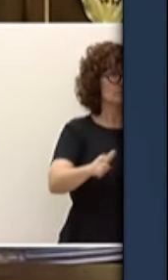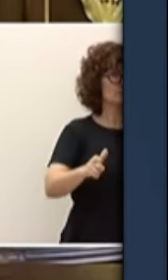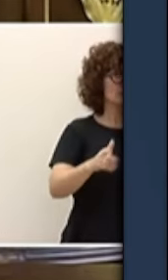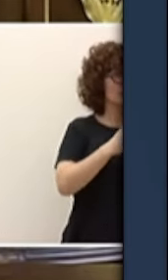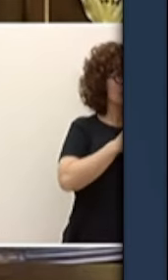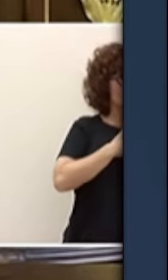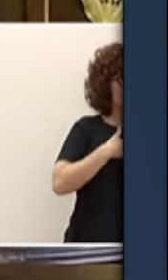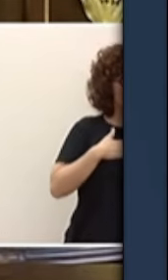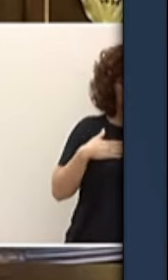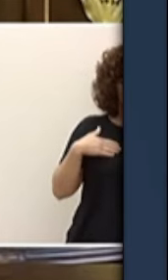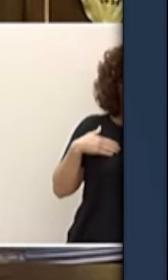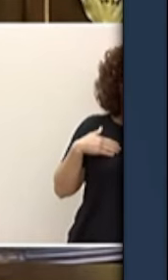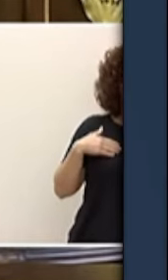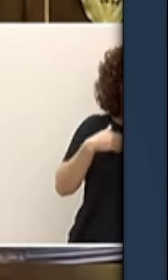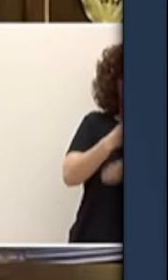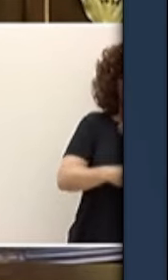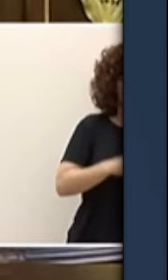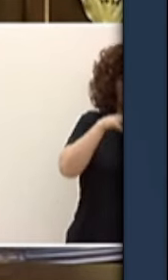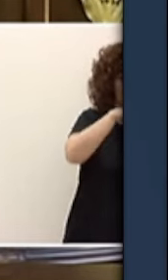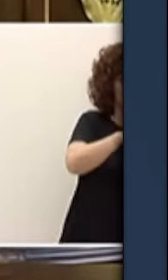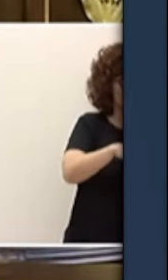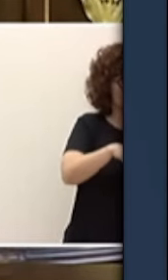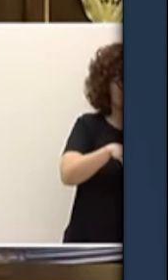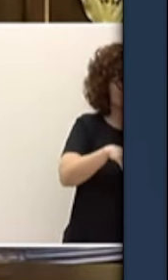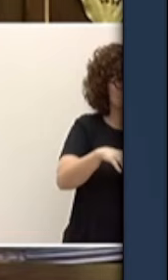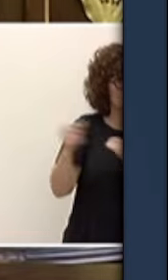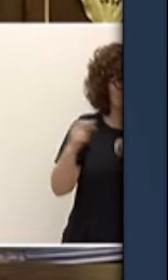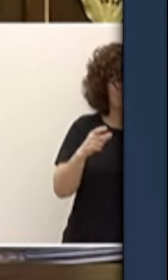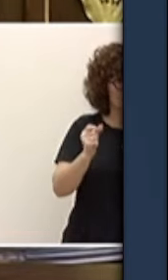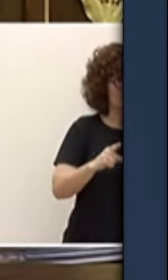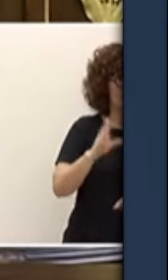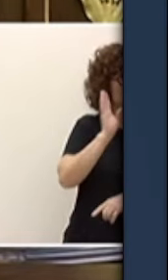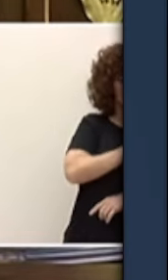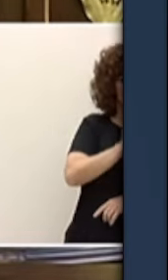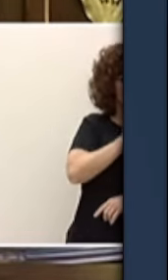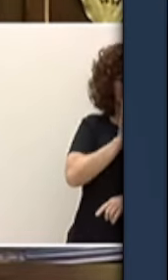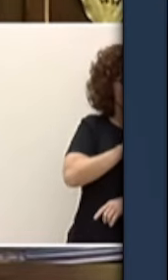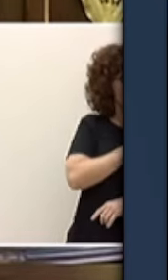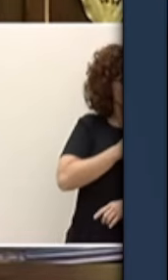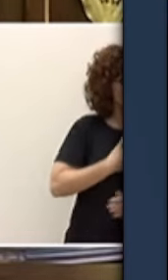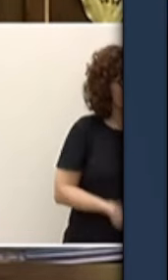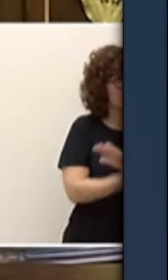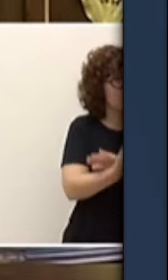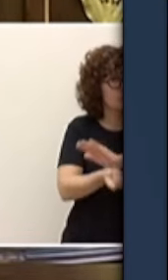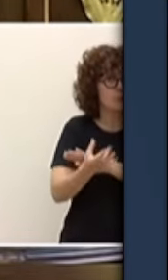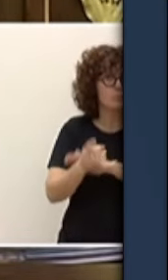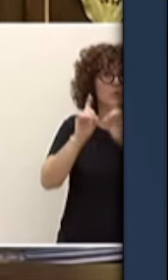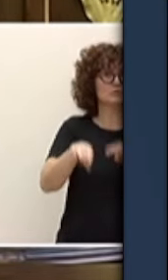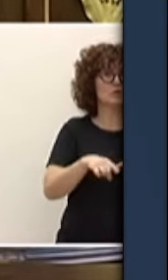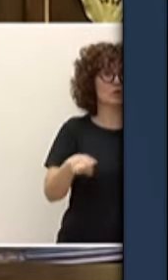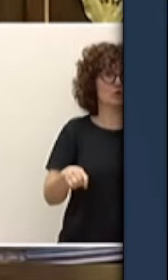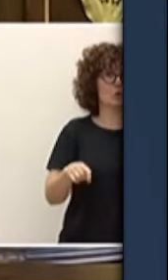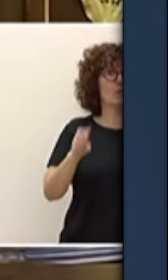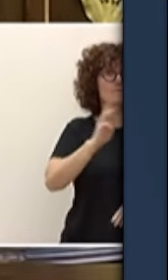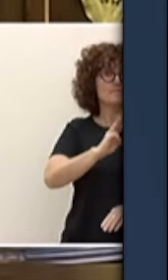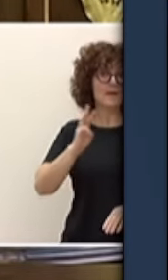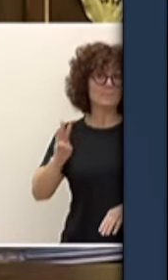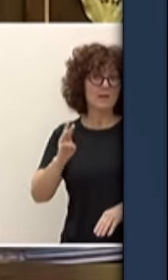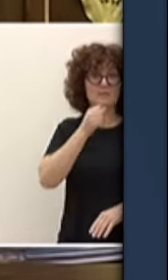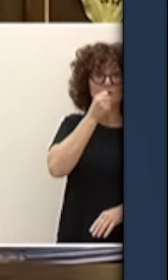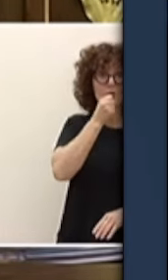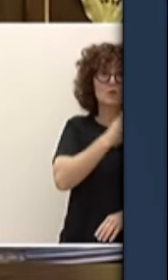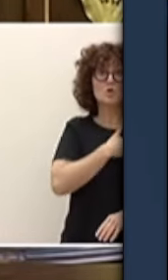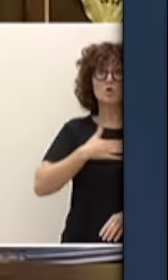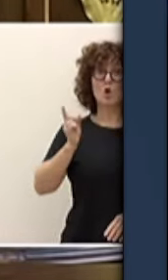acogidas de inmigrantes ilegales ¿por qué el Partido Popular y el Partido Socialista no quieren que se pregunte a los ciudadanos? ¿por qué no apoyan nuestra medida para defender